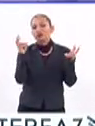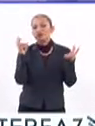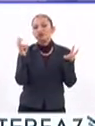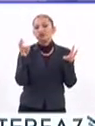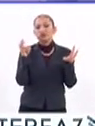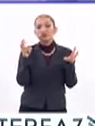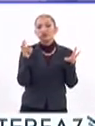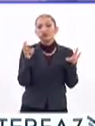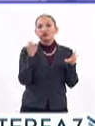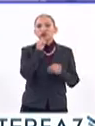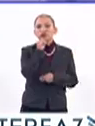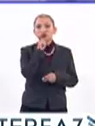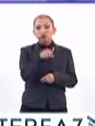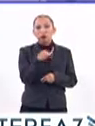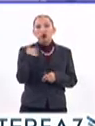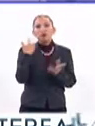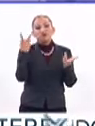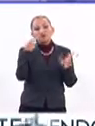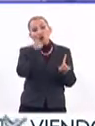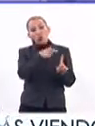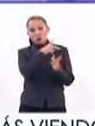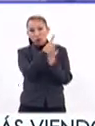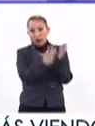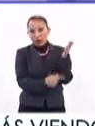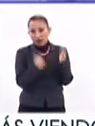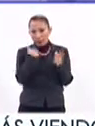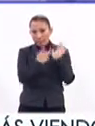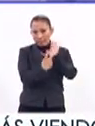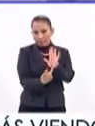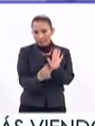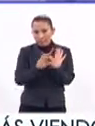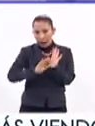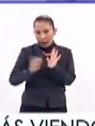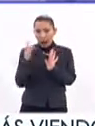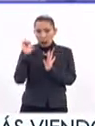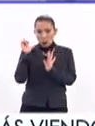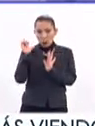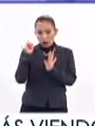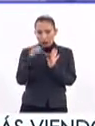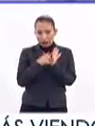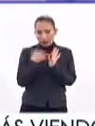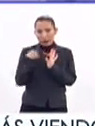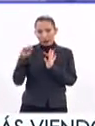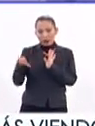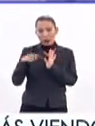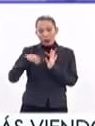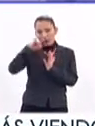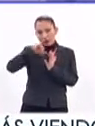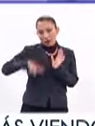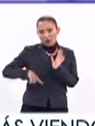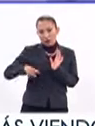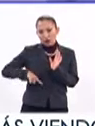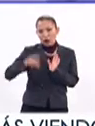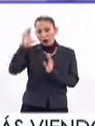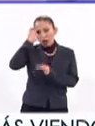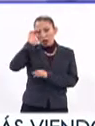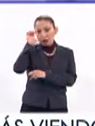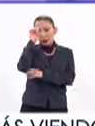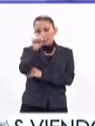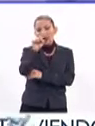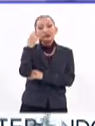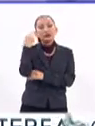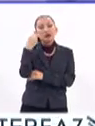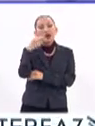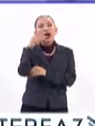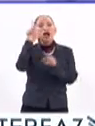también con motivo de un programa que se presentó este lunes por parte de la jefa de gobierno, Claudia Sheinbaum,